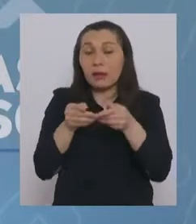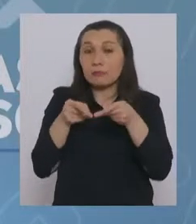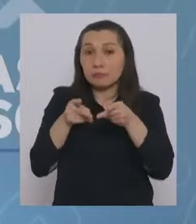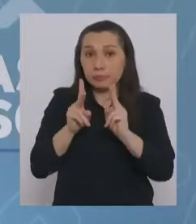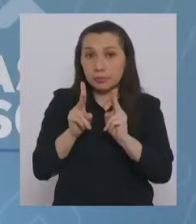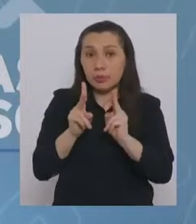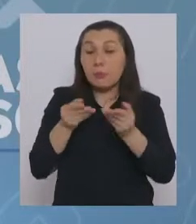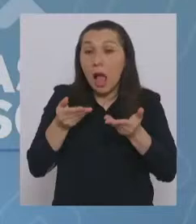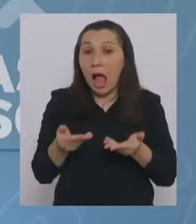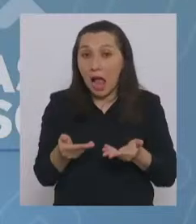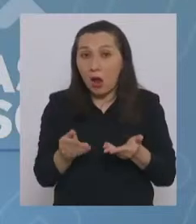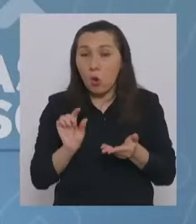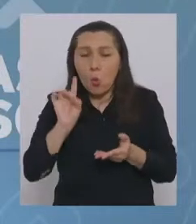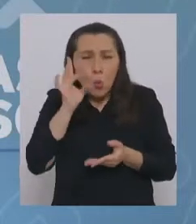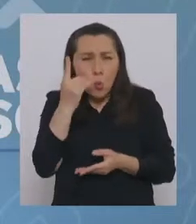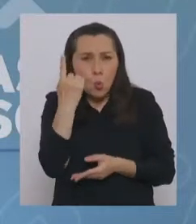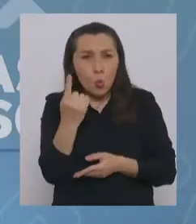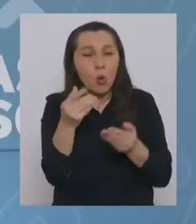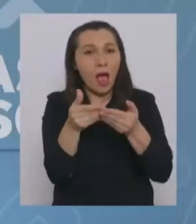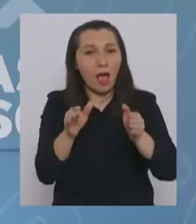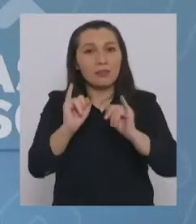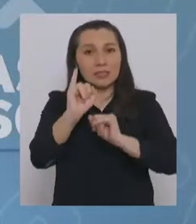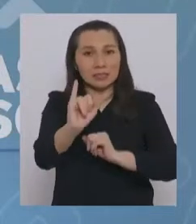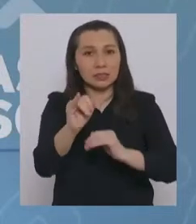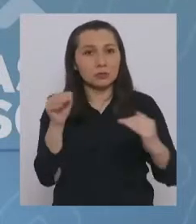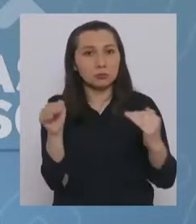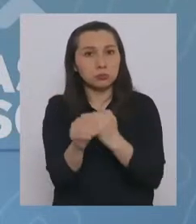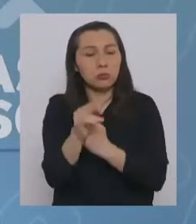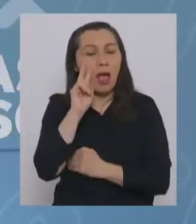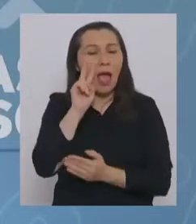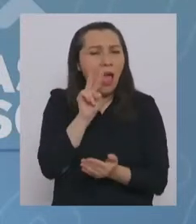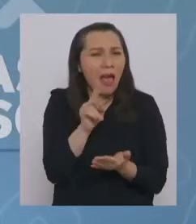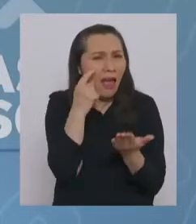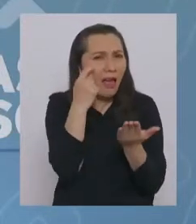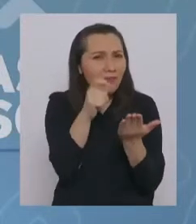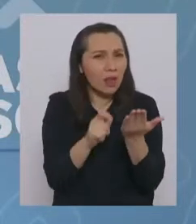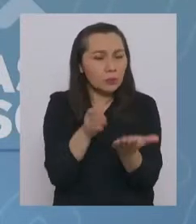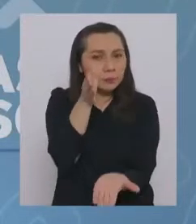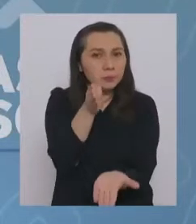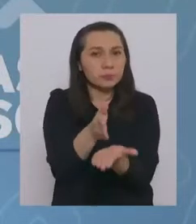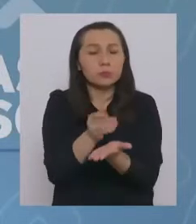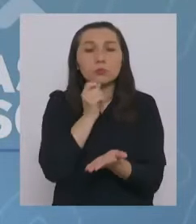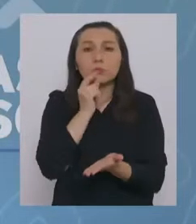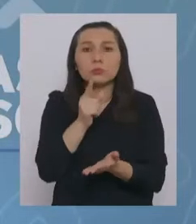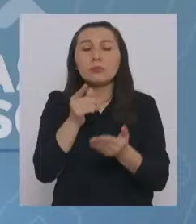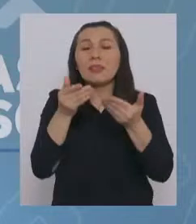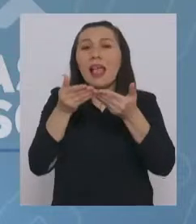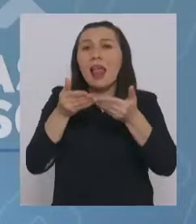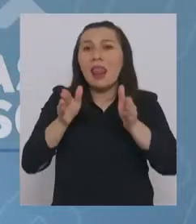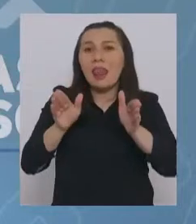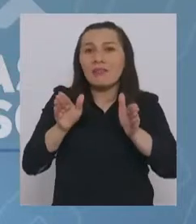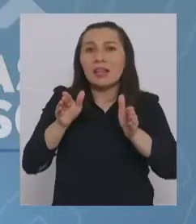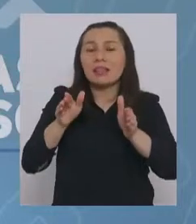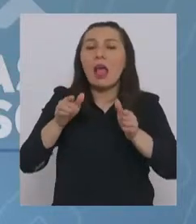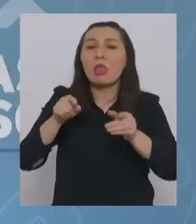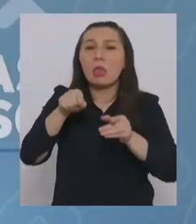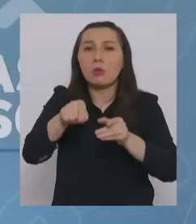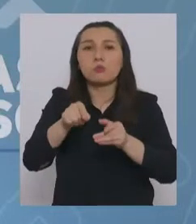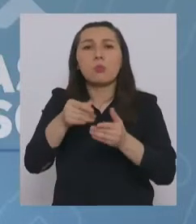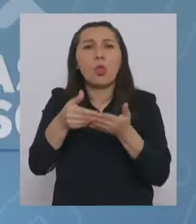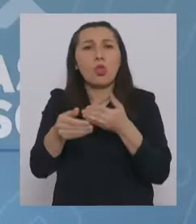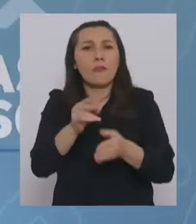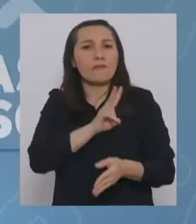habilitará por el momento y, obviamente, bajo evaluación estricta, es el paso Los Libertadores en la región de